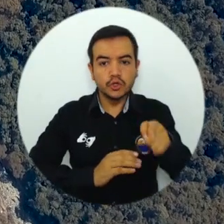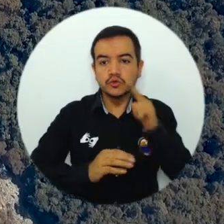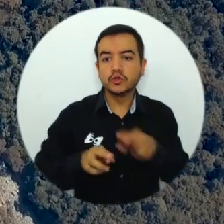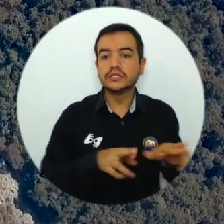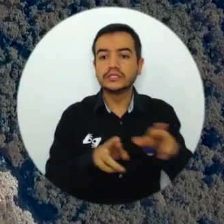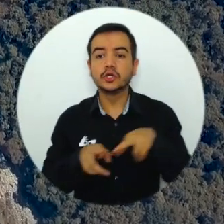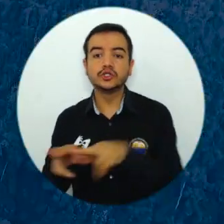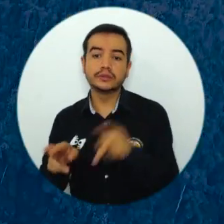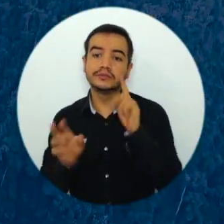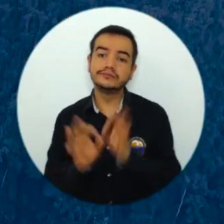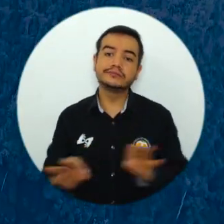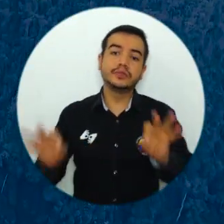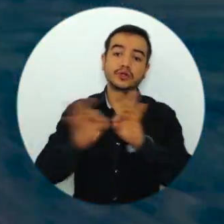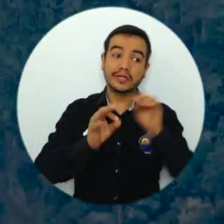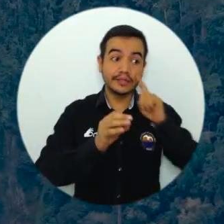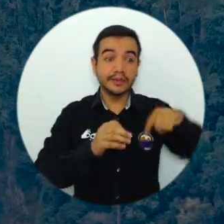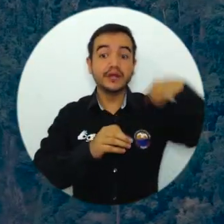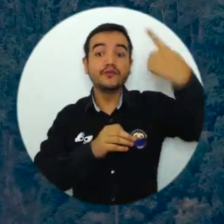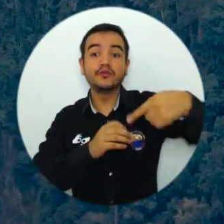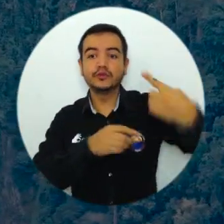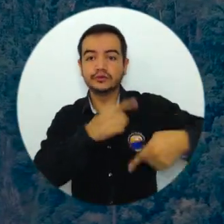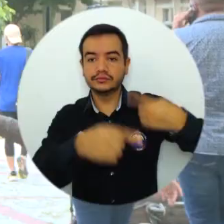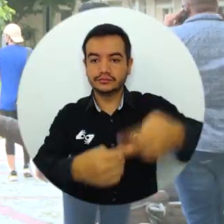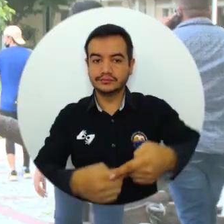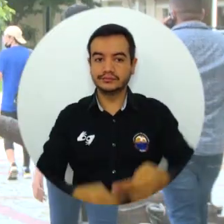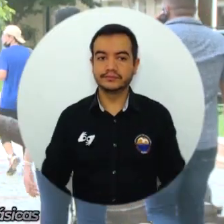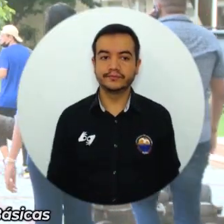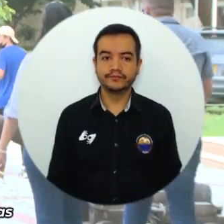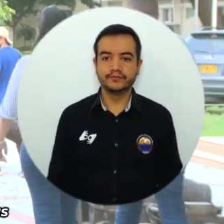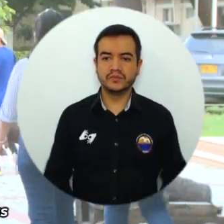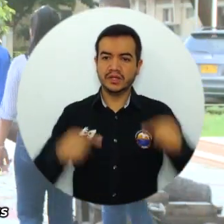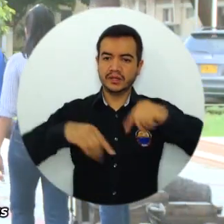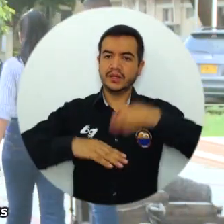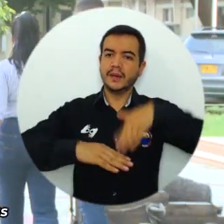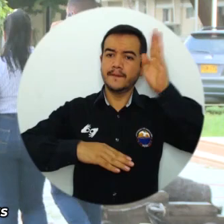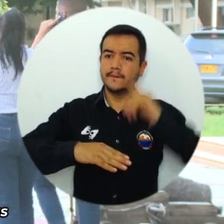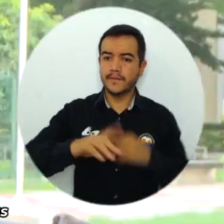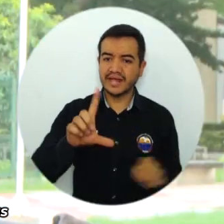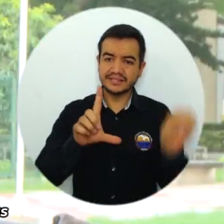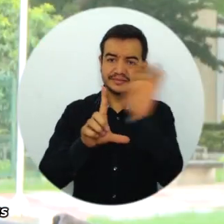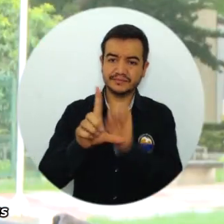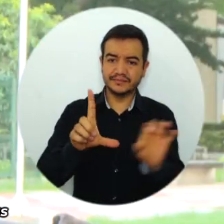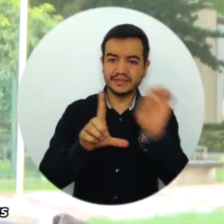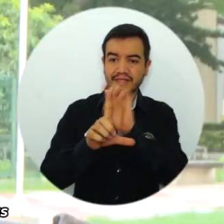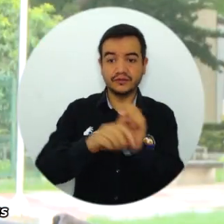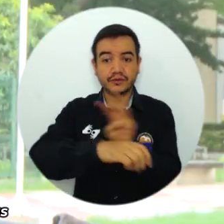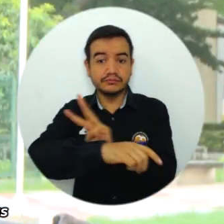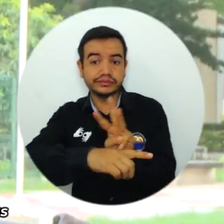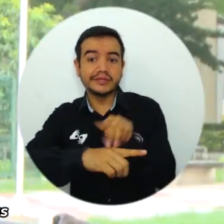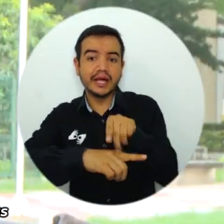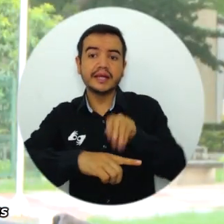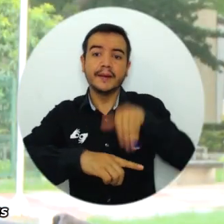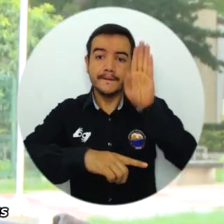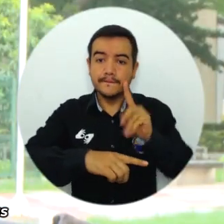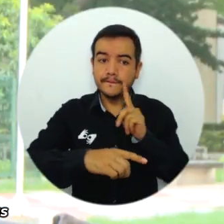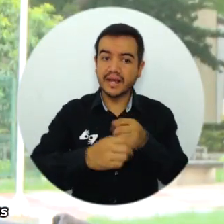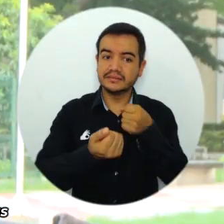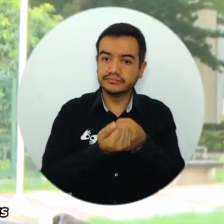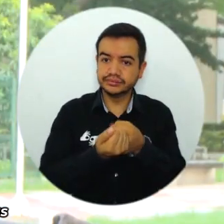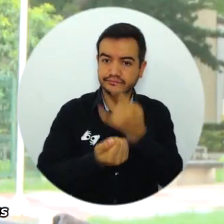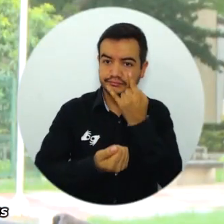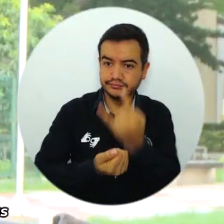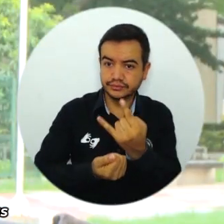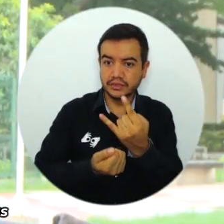garantizar la existencia de las futuras generaciones. Tendremos una participación más activa dentro de la plataforma. Hemos tenido la oportunidad de dialogar con otras